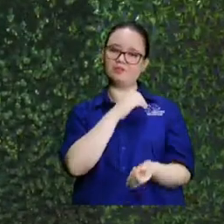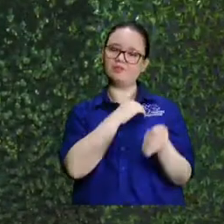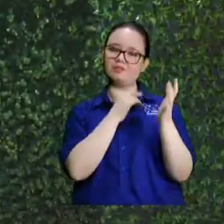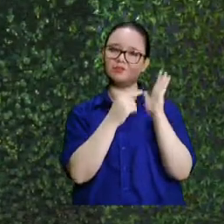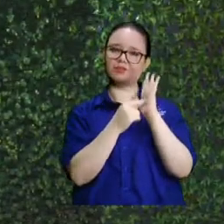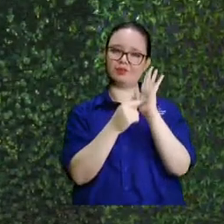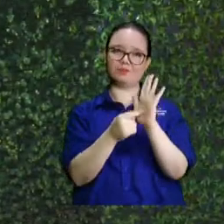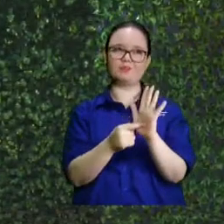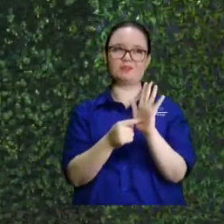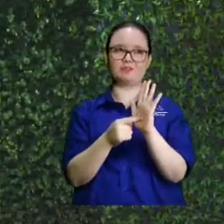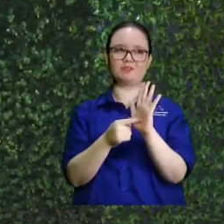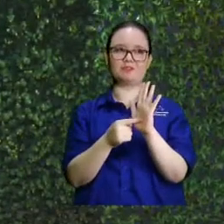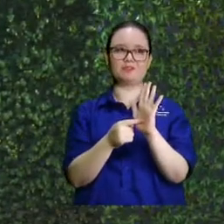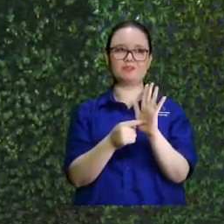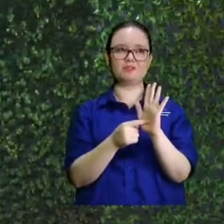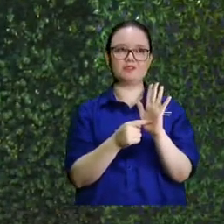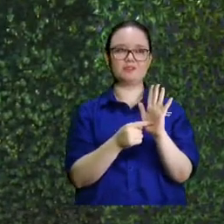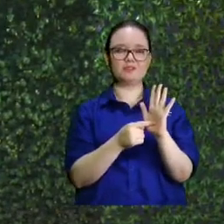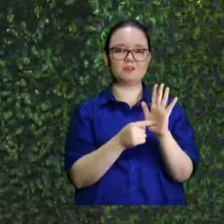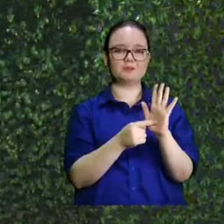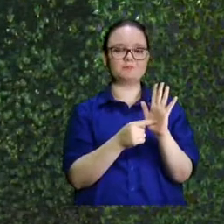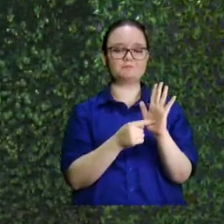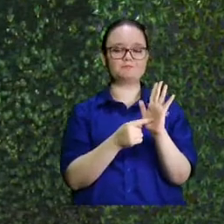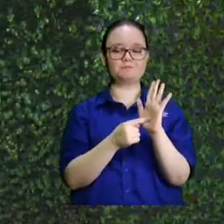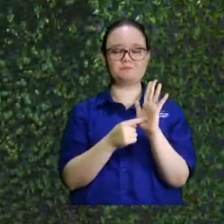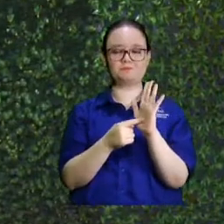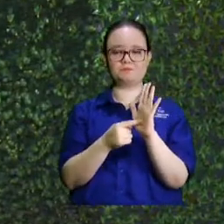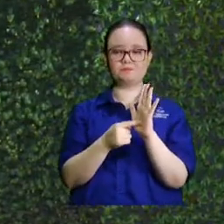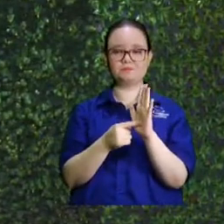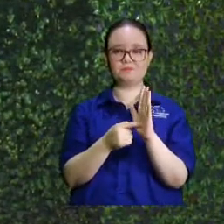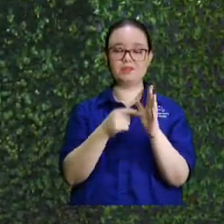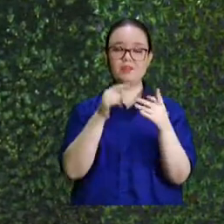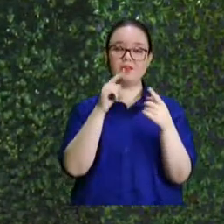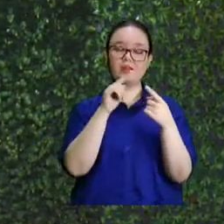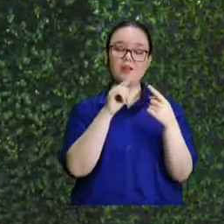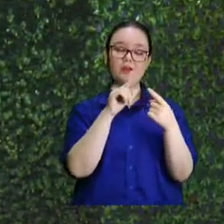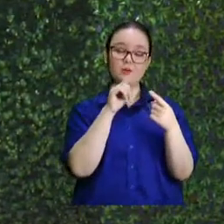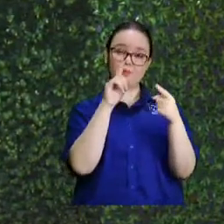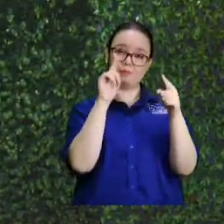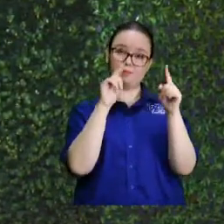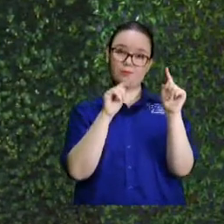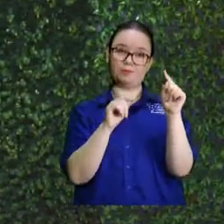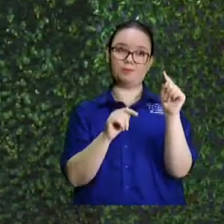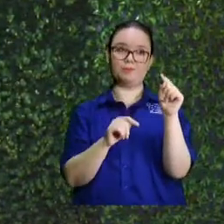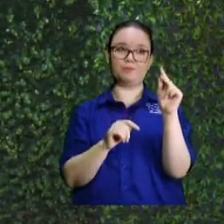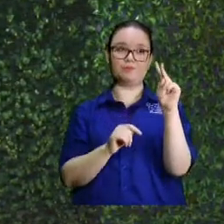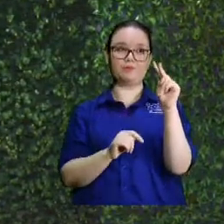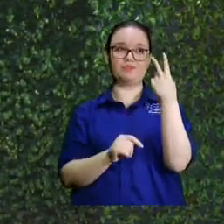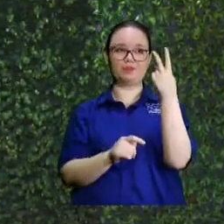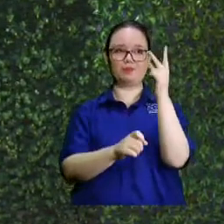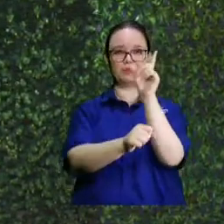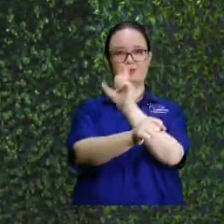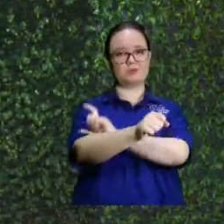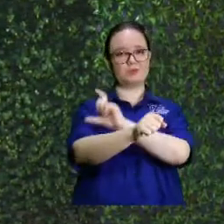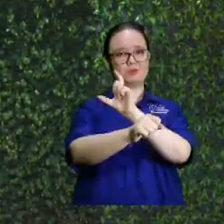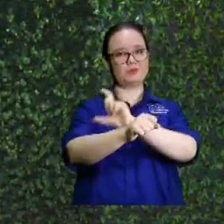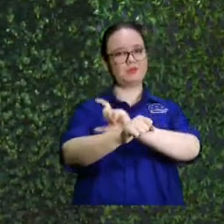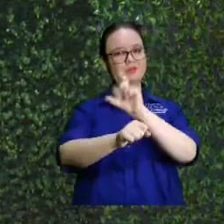o en cuatro. Vamos a ver. Crónicas, segundo libro de Crónicas.